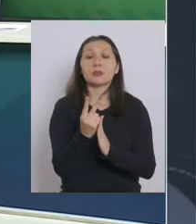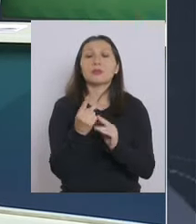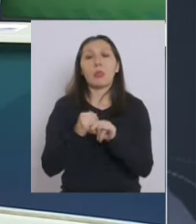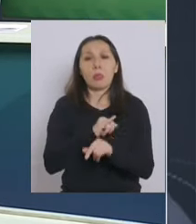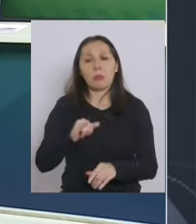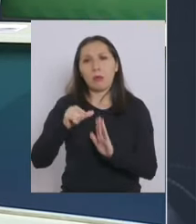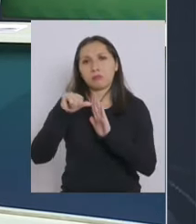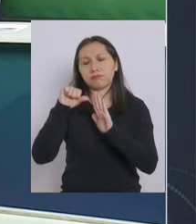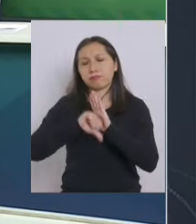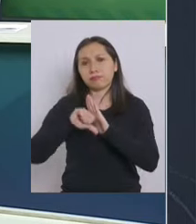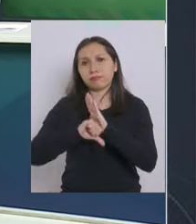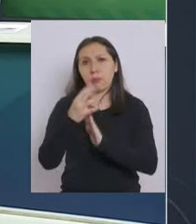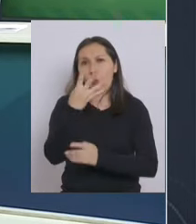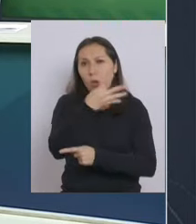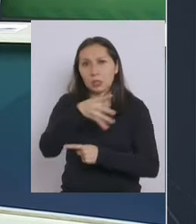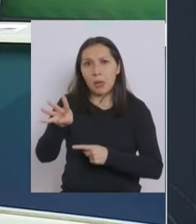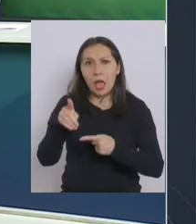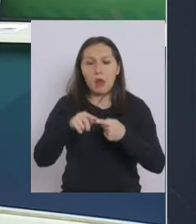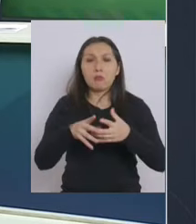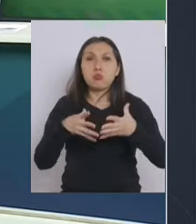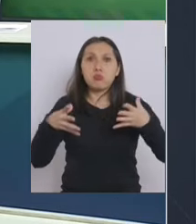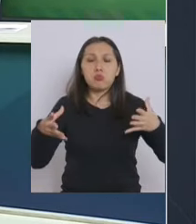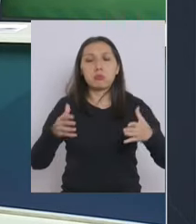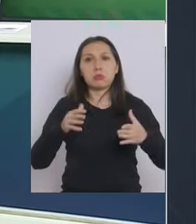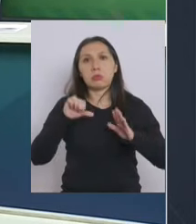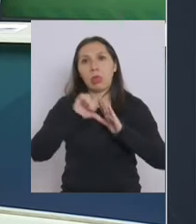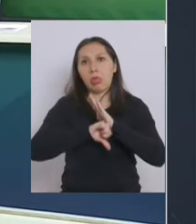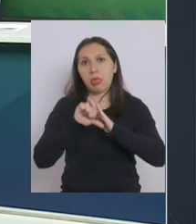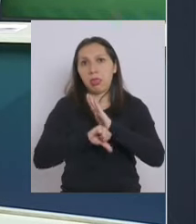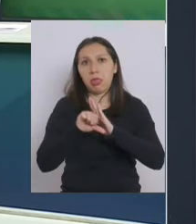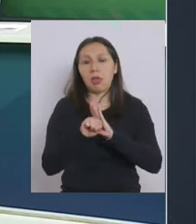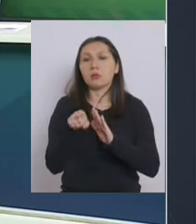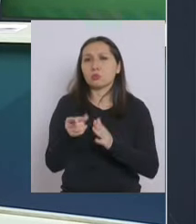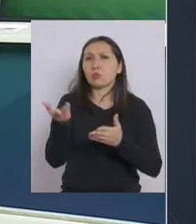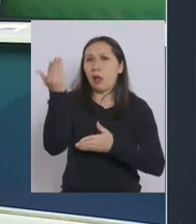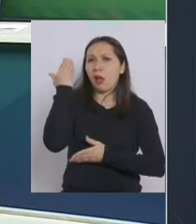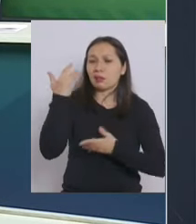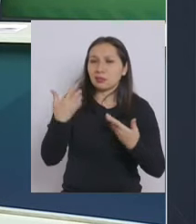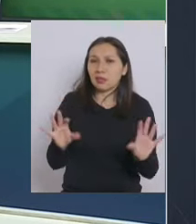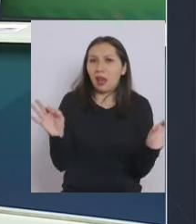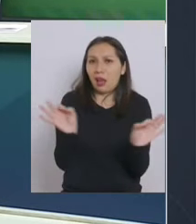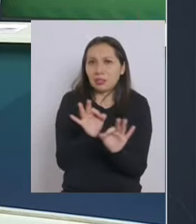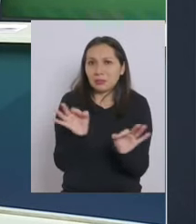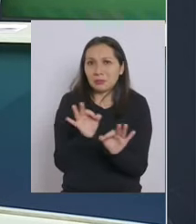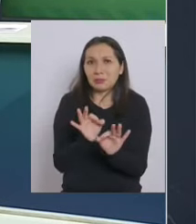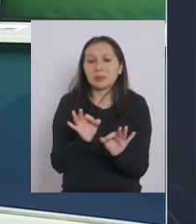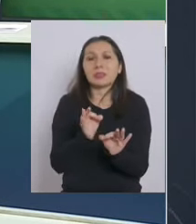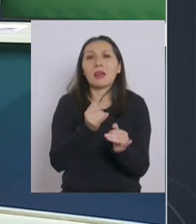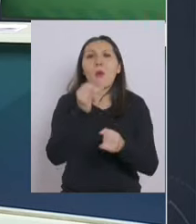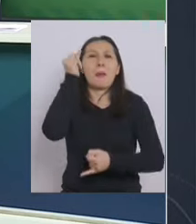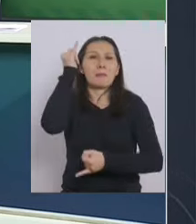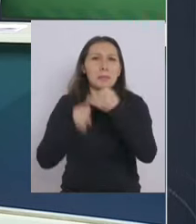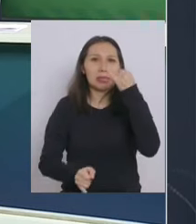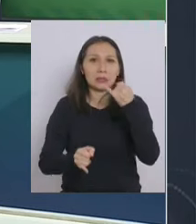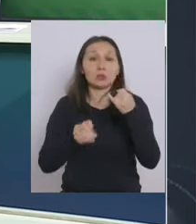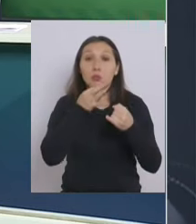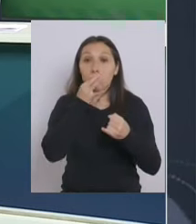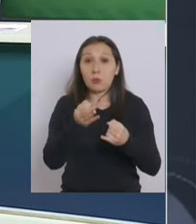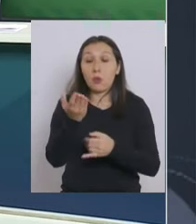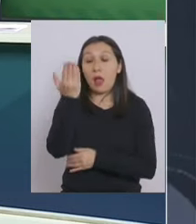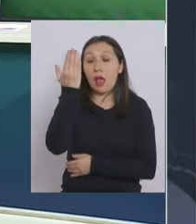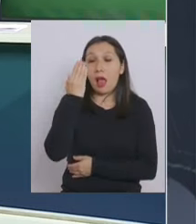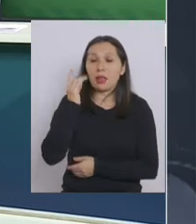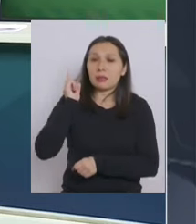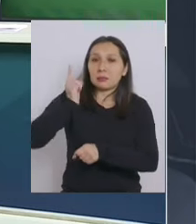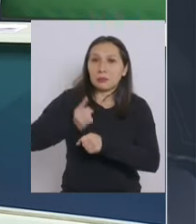después de más de cuatro semanas muchas de ellas digo ustedes ya habían explicado este plazo máximo que ustedes mismos habían